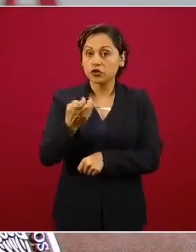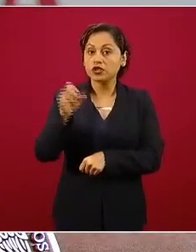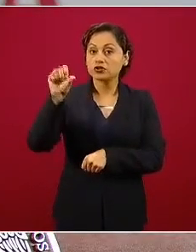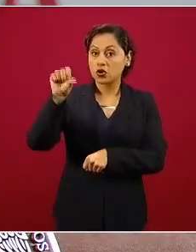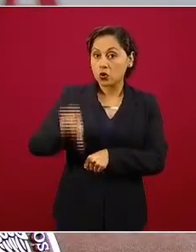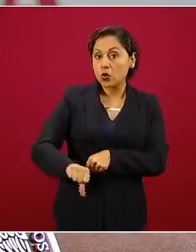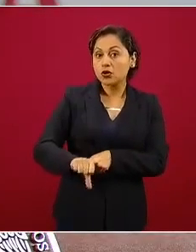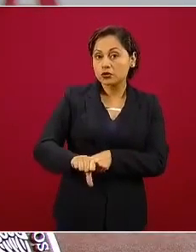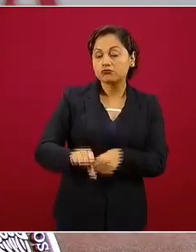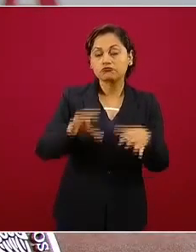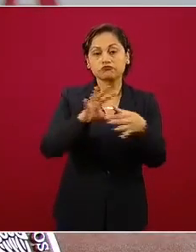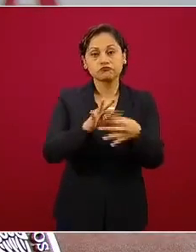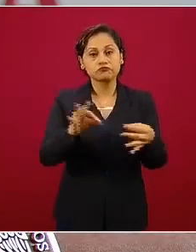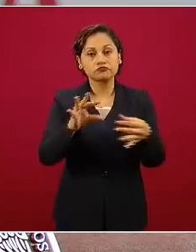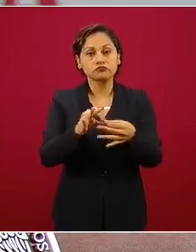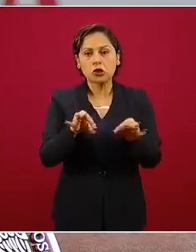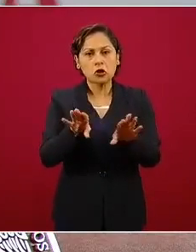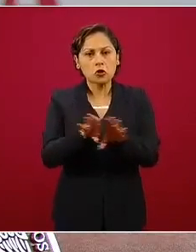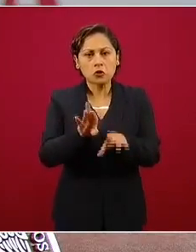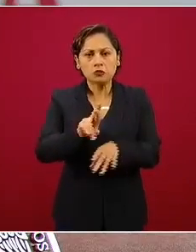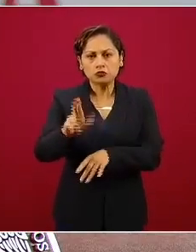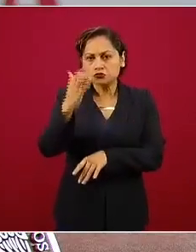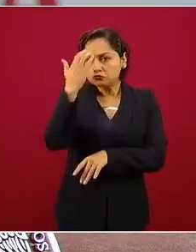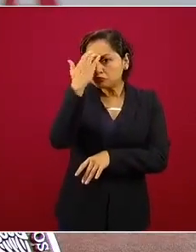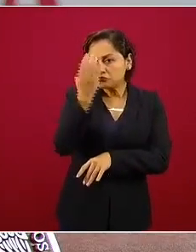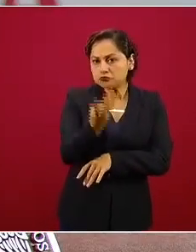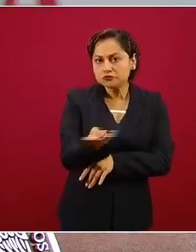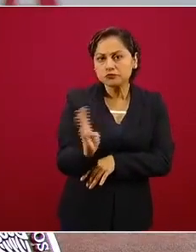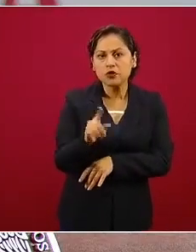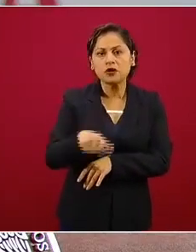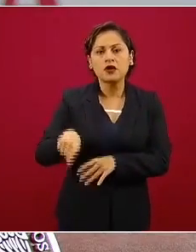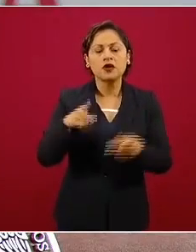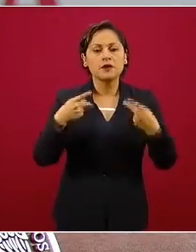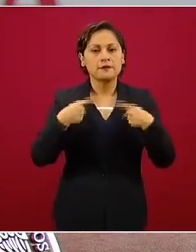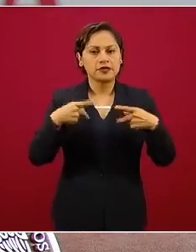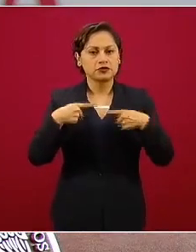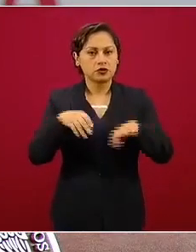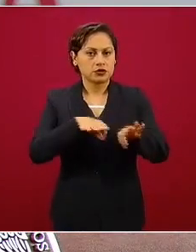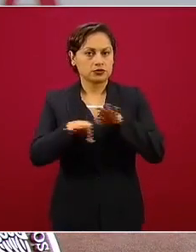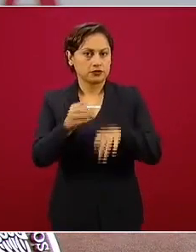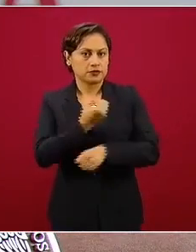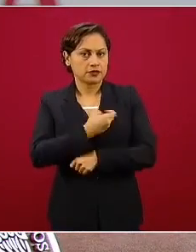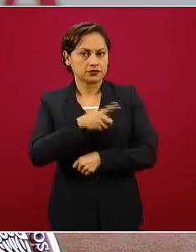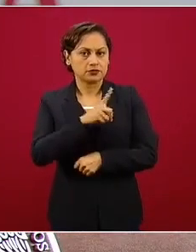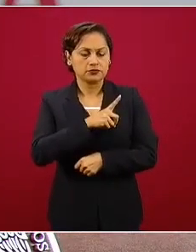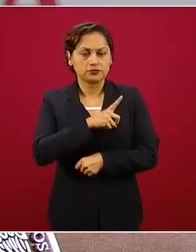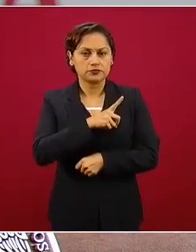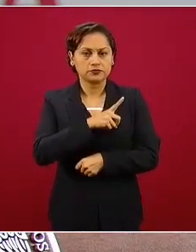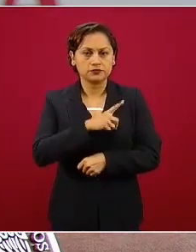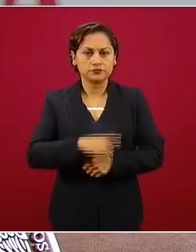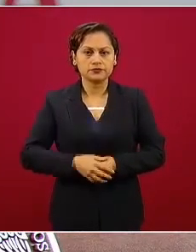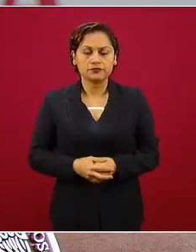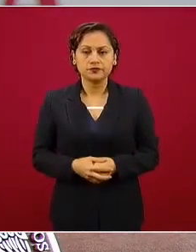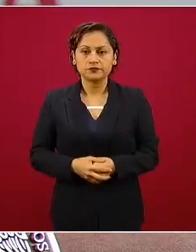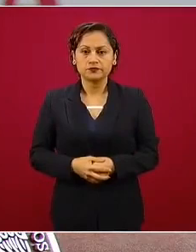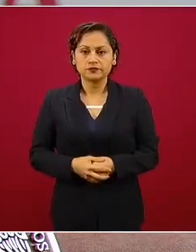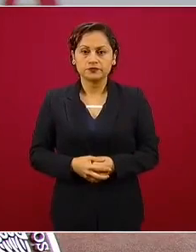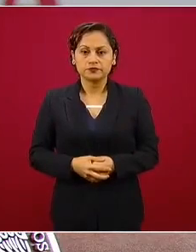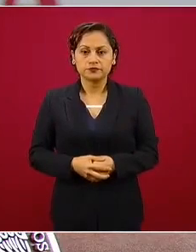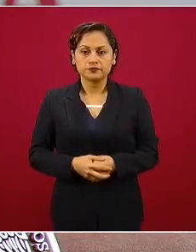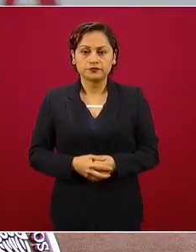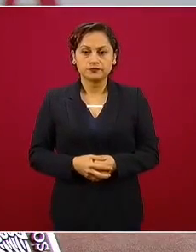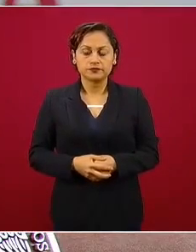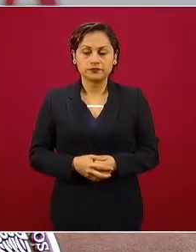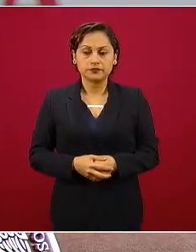a todo el personal médico. Desde luego